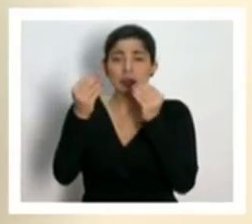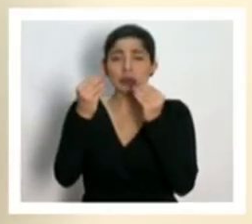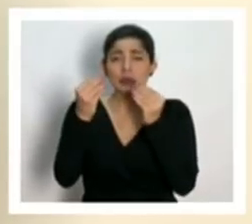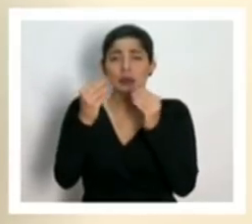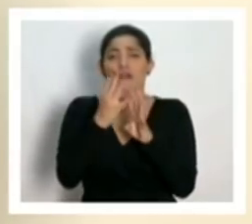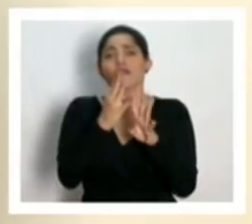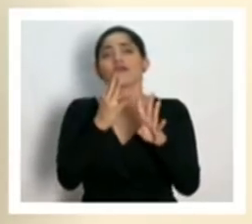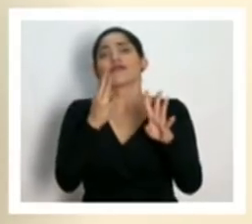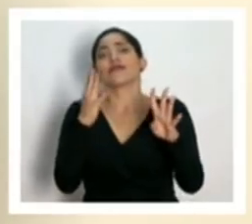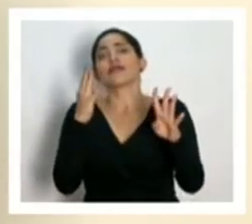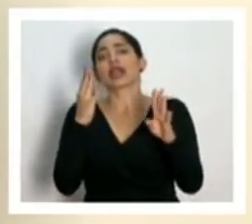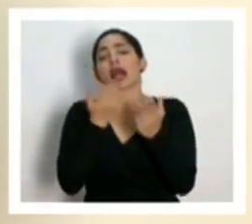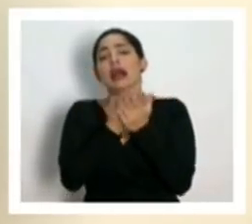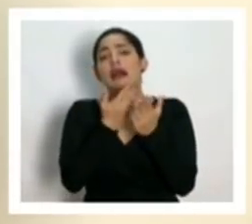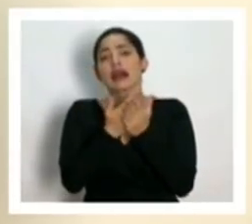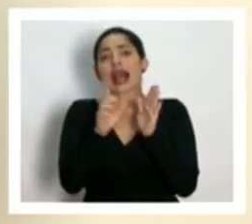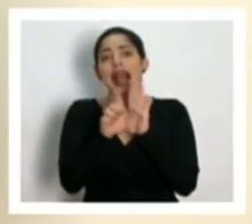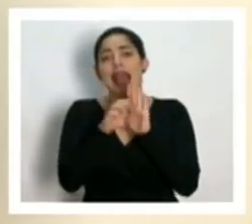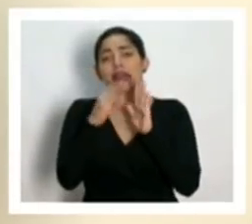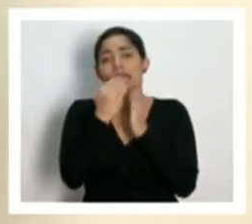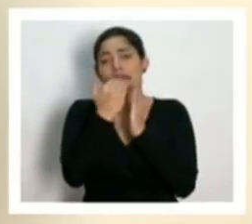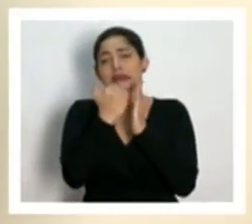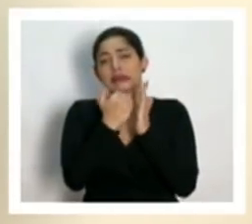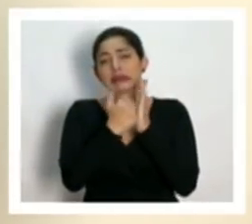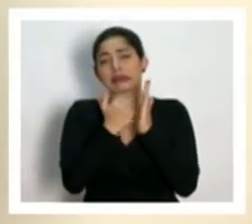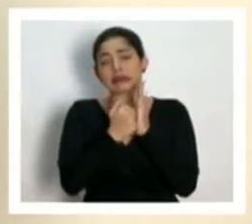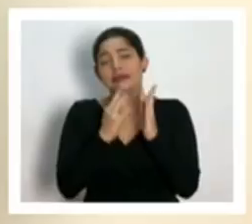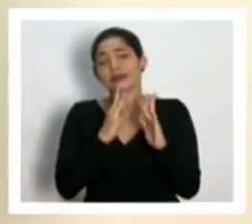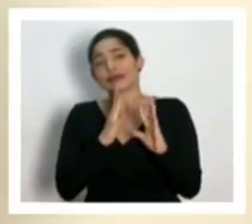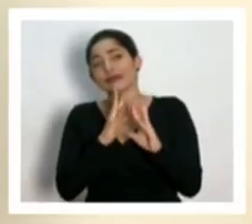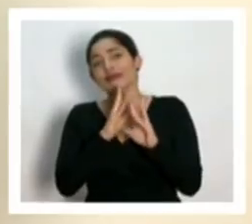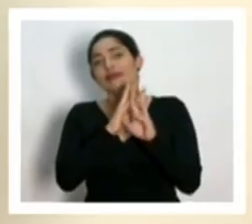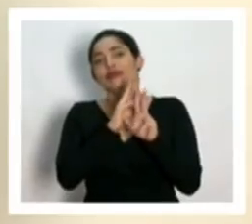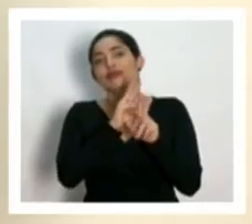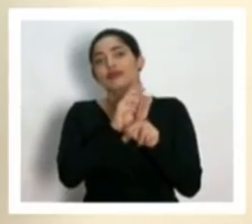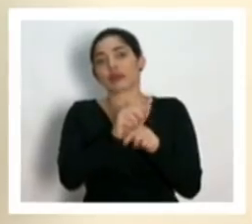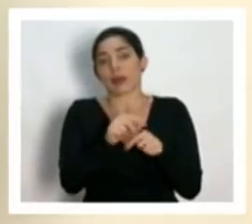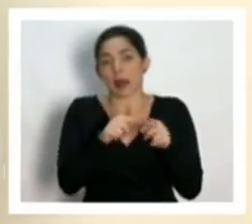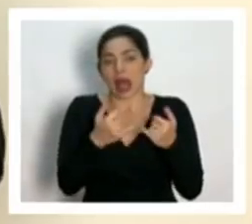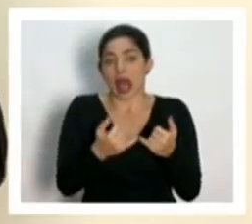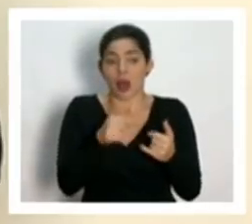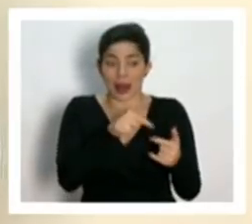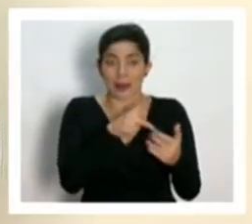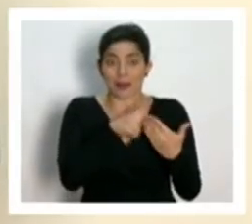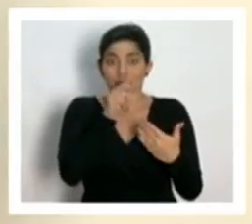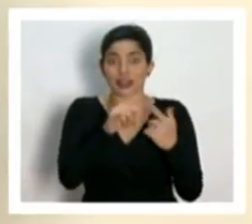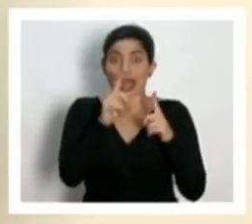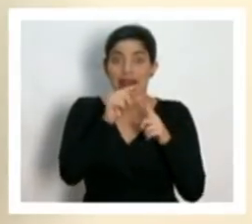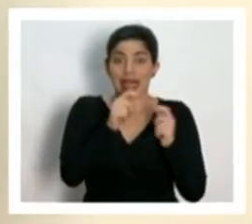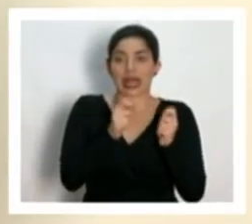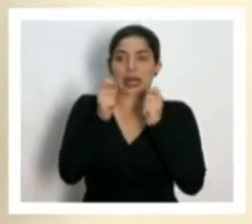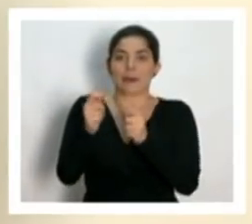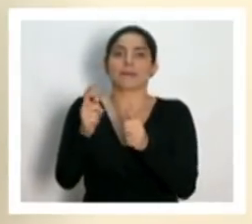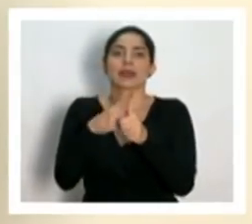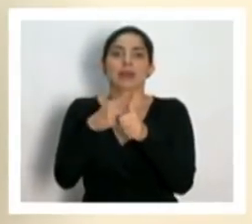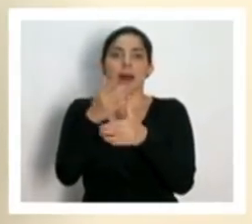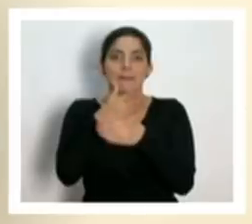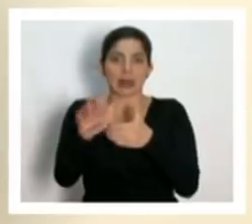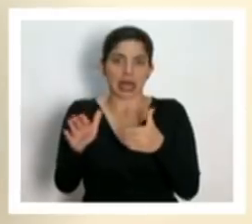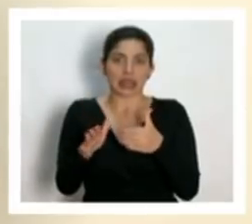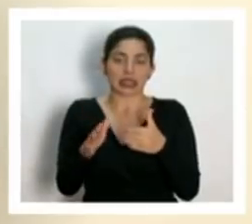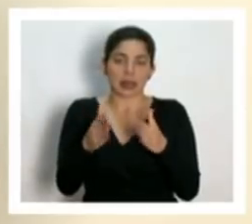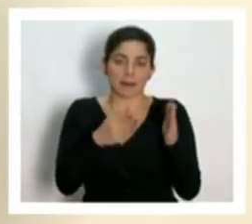importantes pero ese proyecto ya está digamos en su primera etapa que es contar con él y se estaría buscando